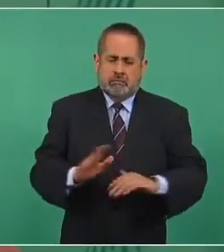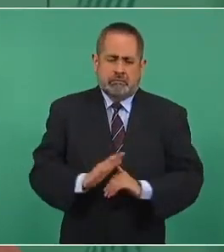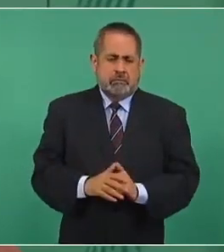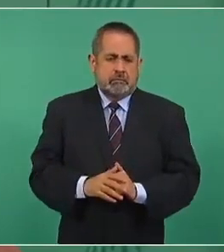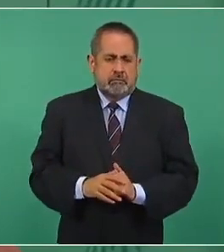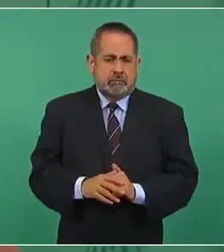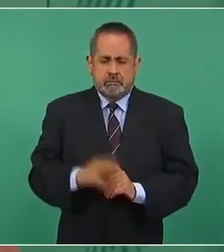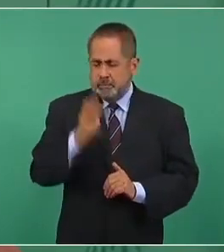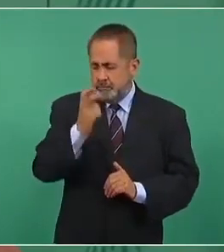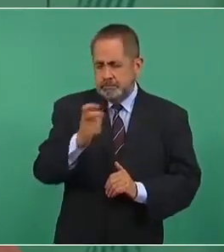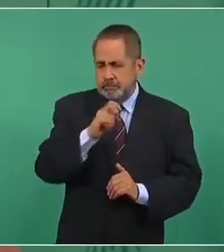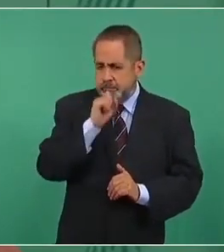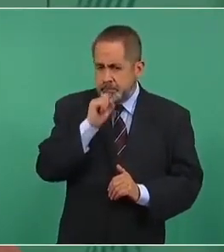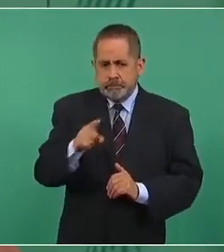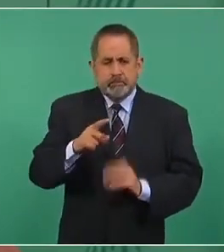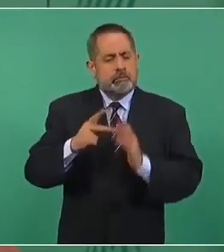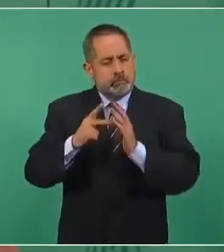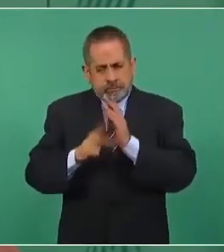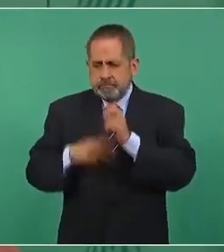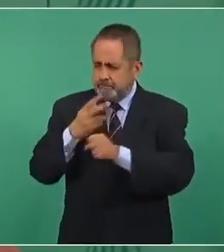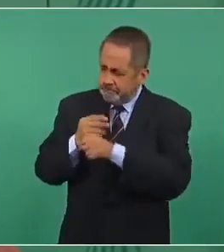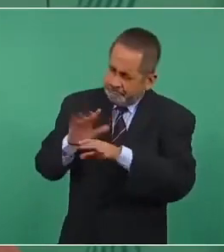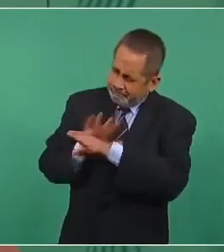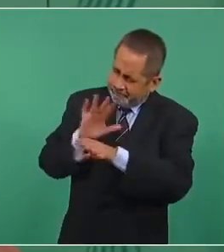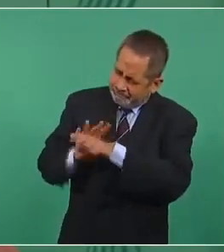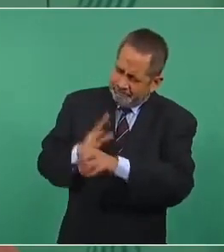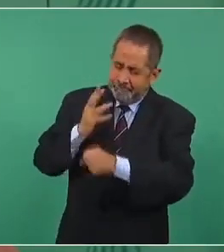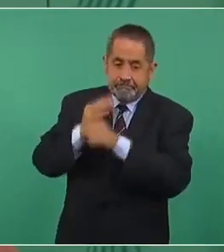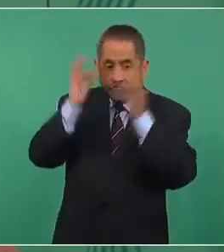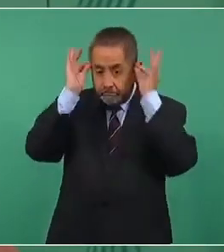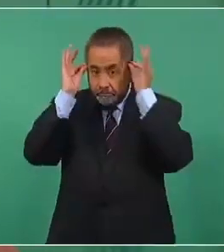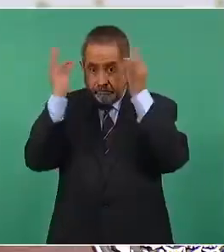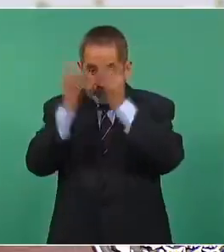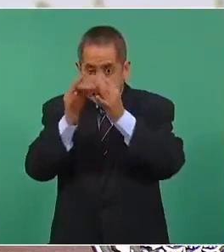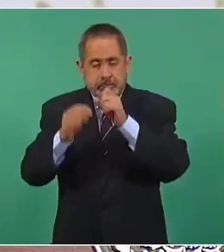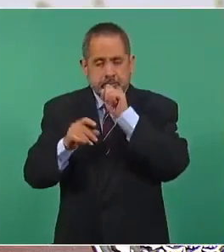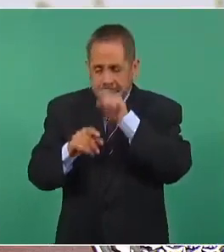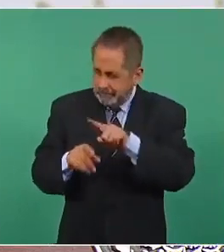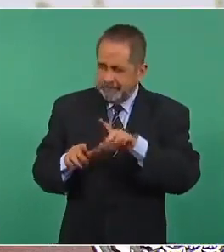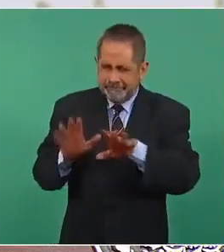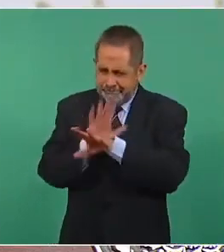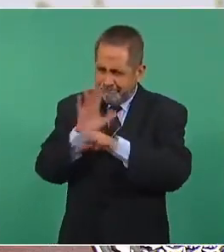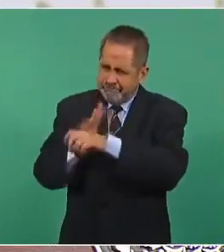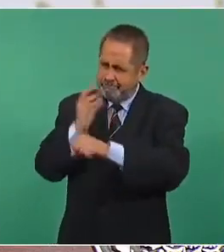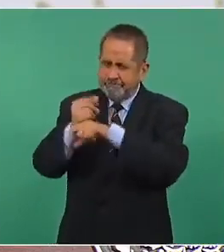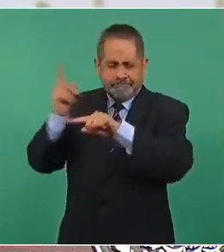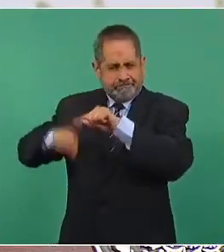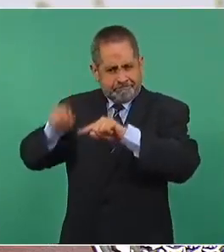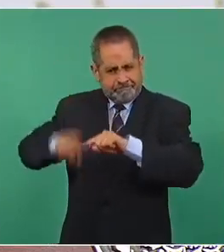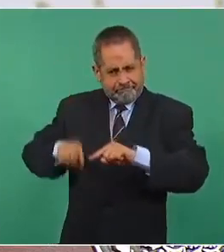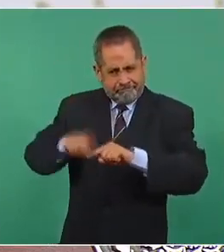Por eso también se está renovando aduanas, porque